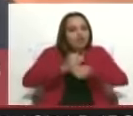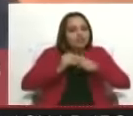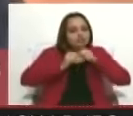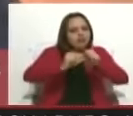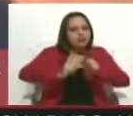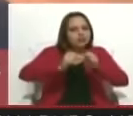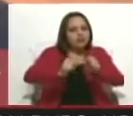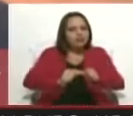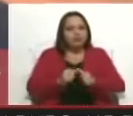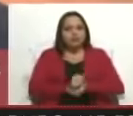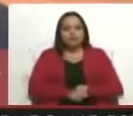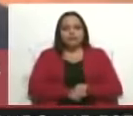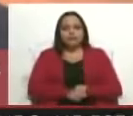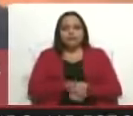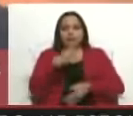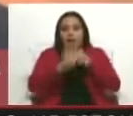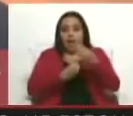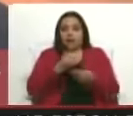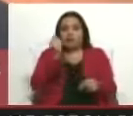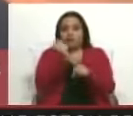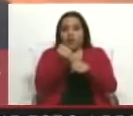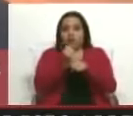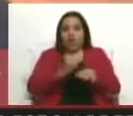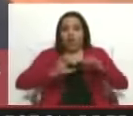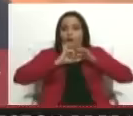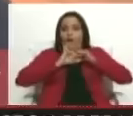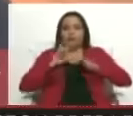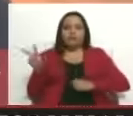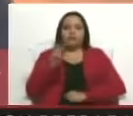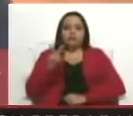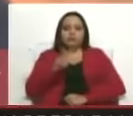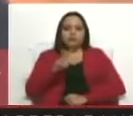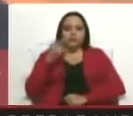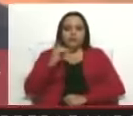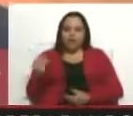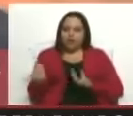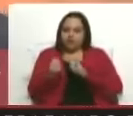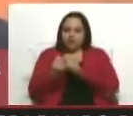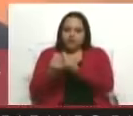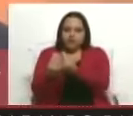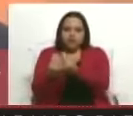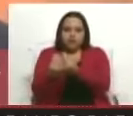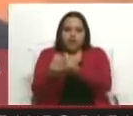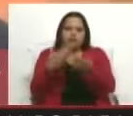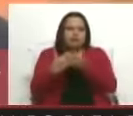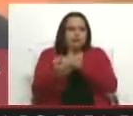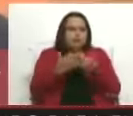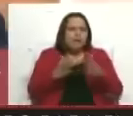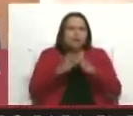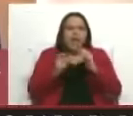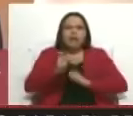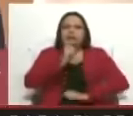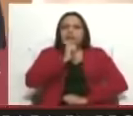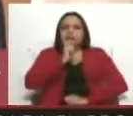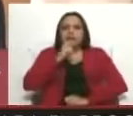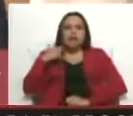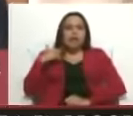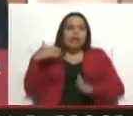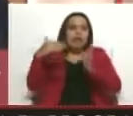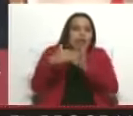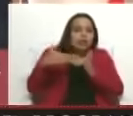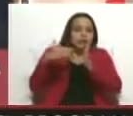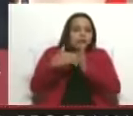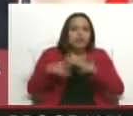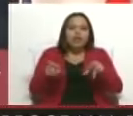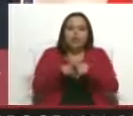Venezuela, hacen presencia en Venezuela. Y están con nosotros, a pesar de todas las dificultades que podamos tener, vamos